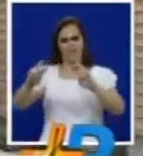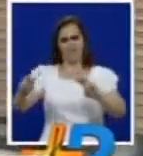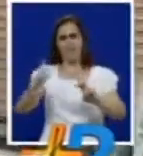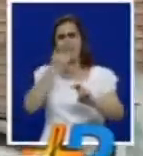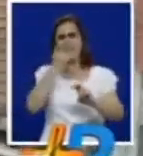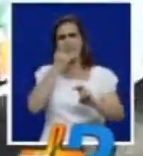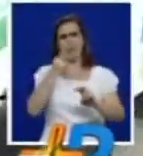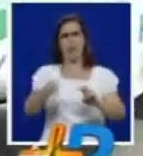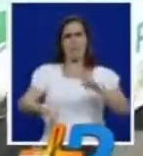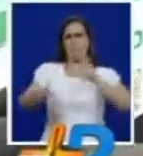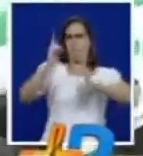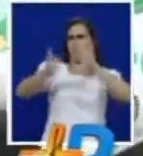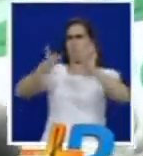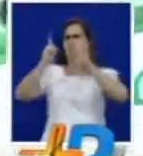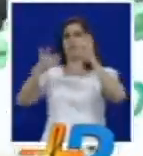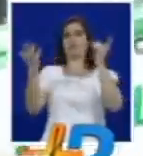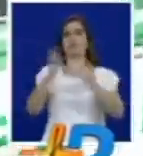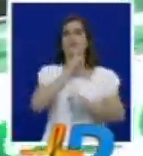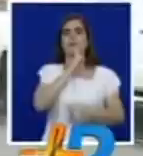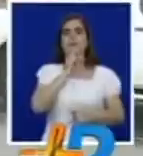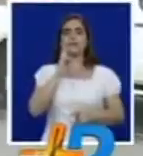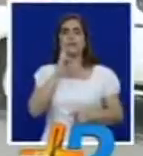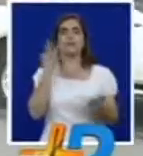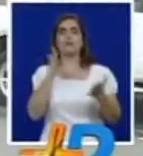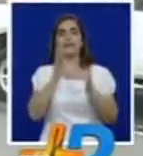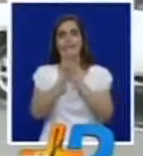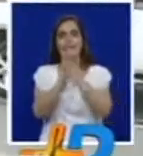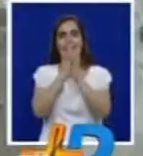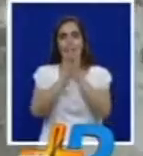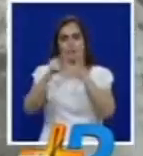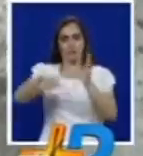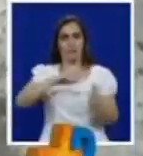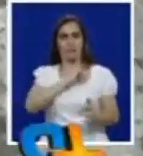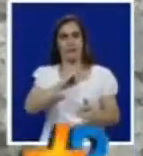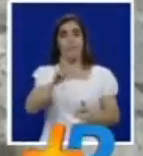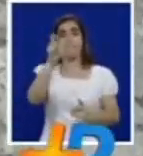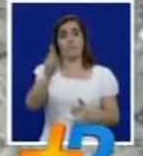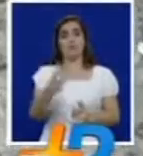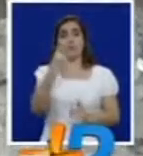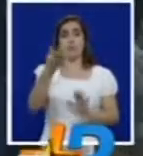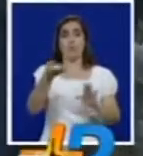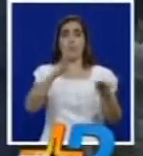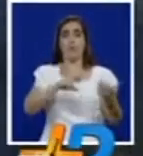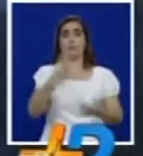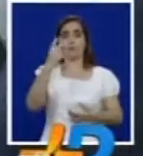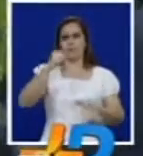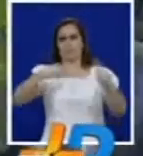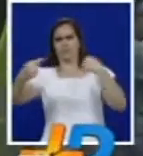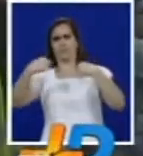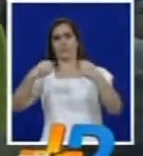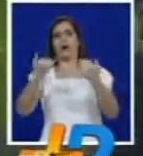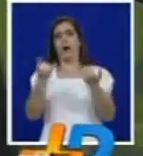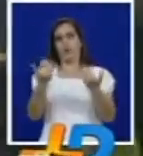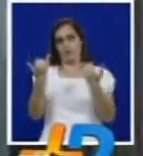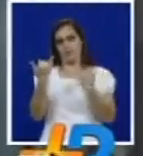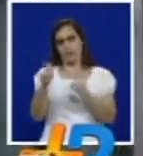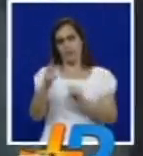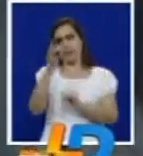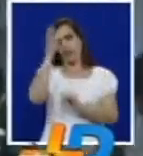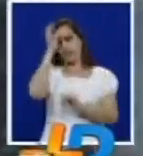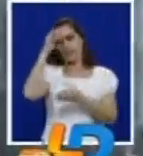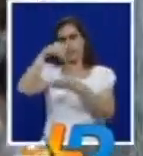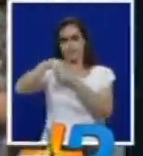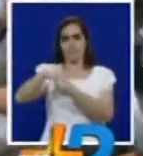una balacera que se registró en un restaurante en el centro de la ciudad, dejando una persona muerta y dos heridas, las cuales se recuperan en un centro